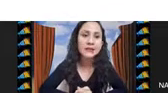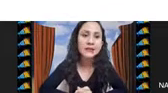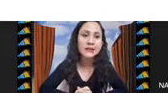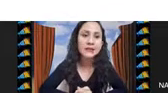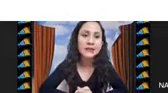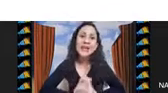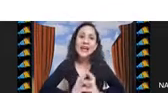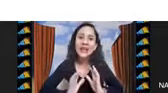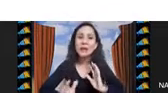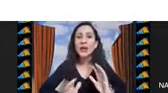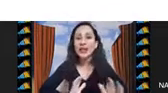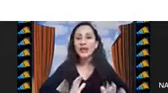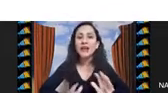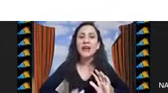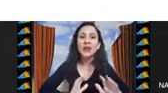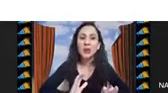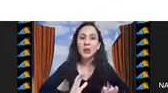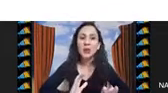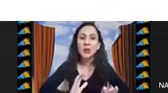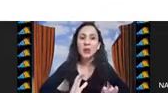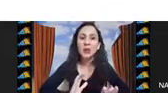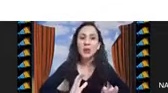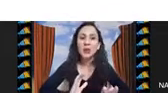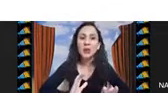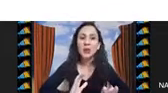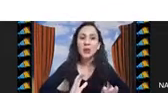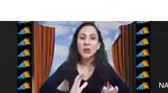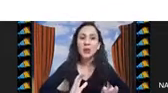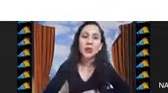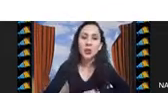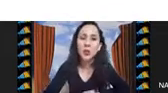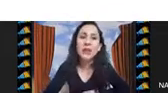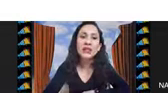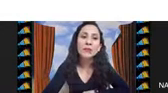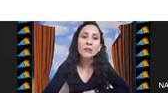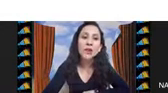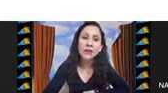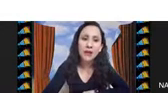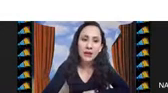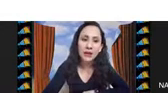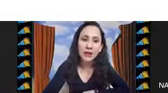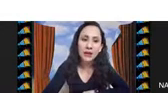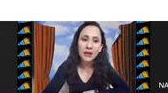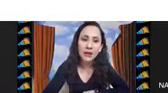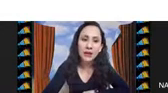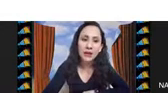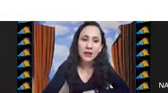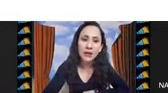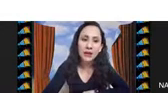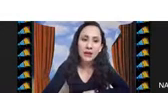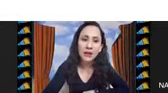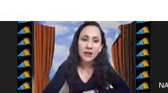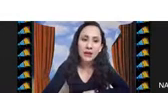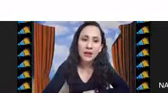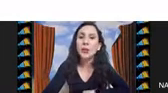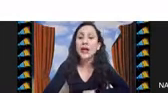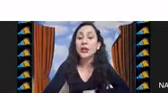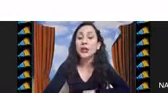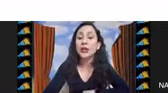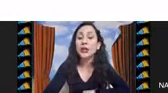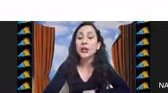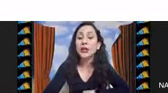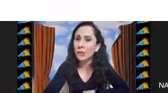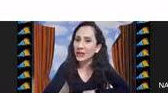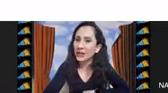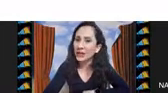posibles. Y aquí voy a tener otra serie de restricciones. Una vez más voy a tener N objetos. Cada